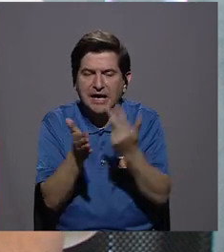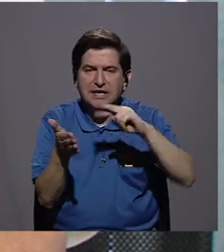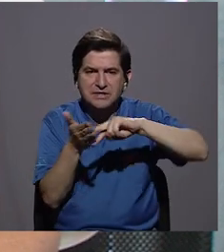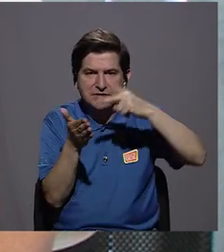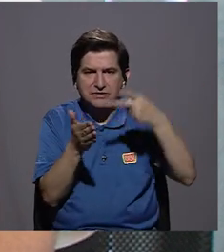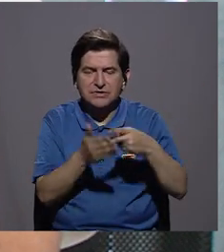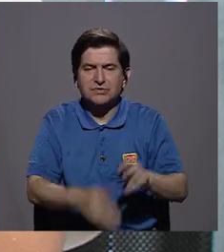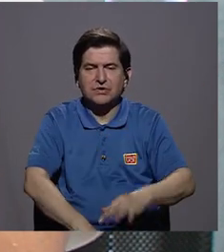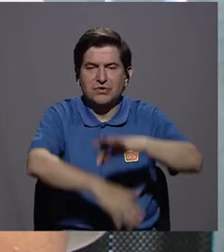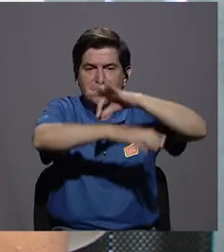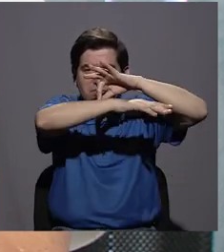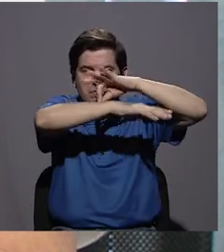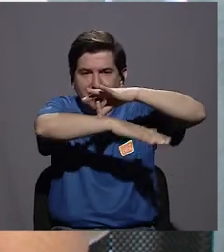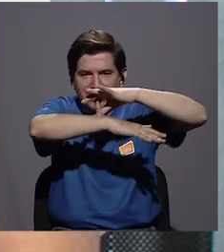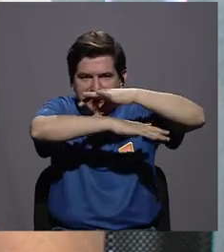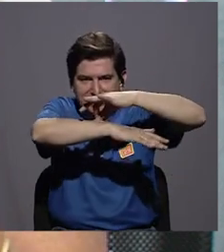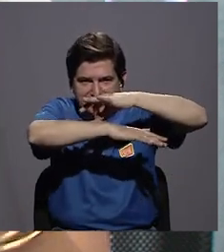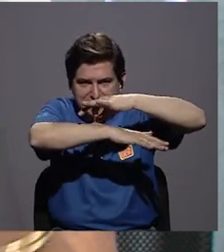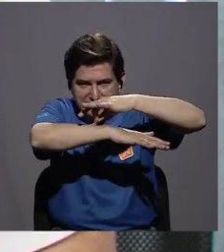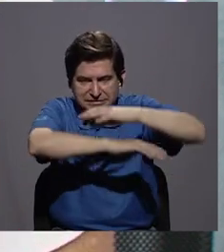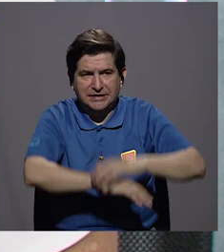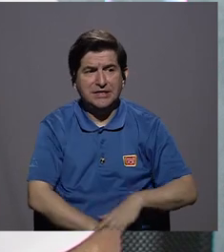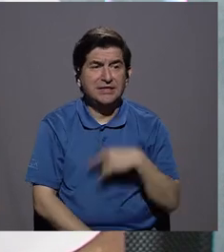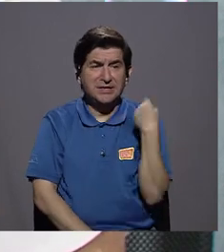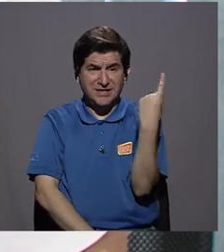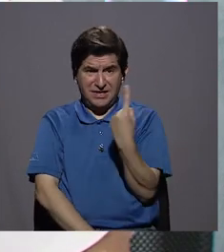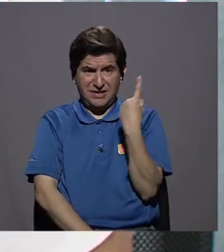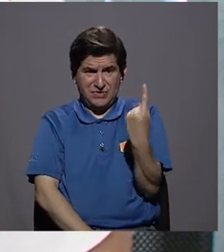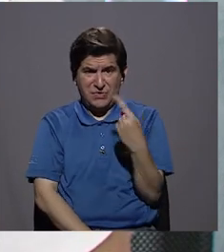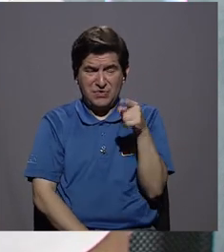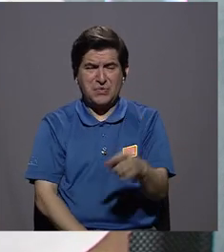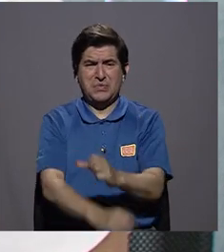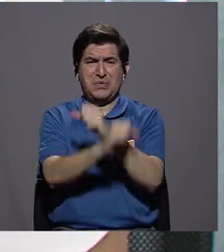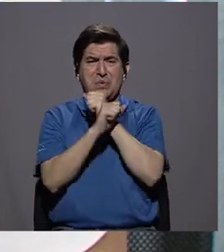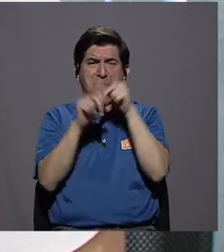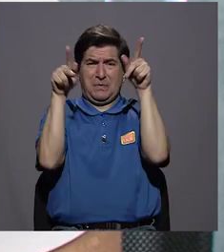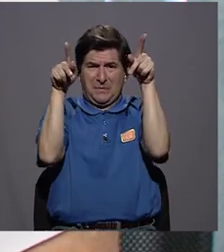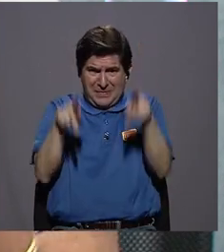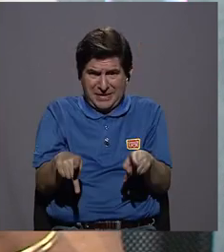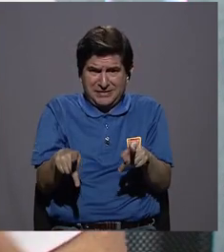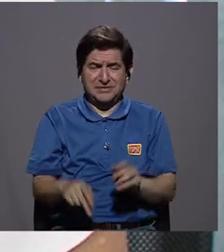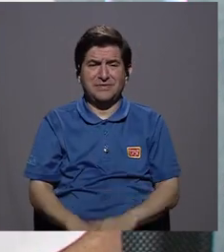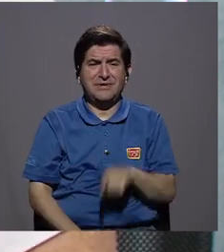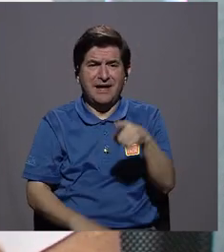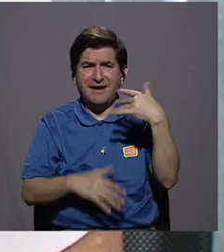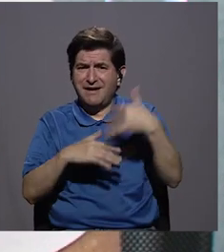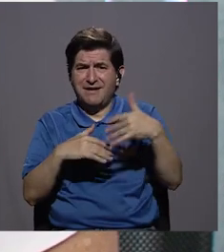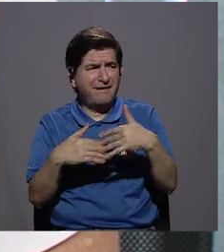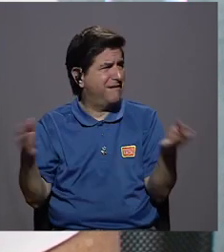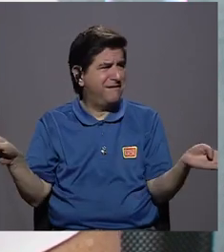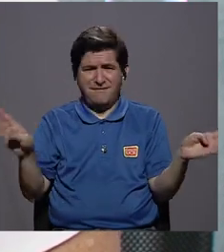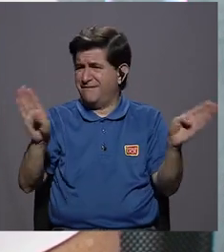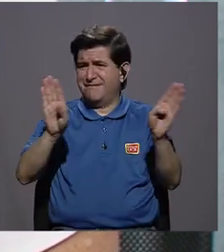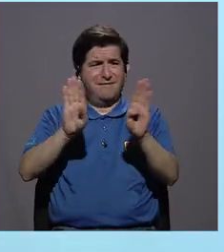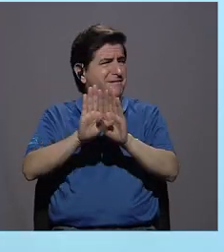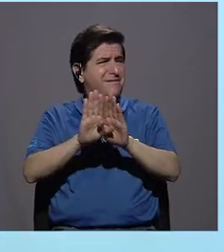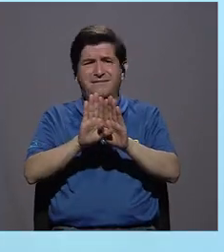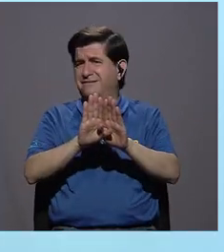es el tejido, a todo lo que es la piel y lo único que se está garantizando a la gente es que esa herida no cierre.